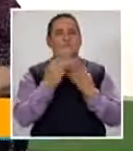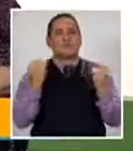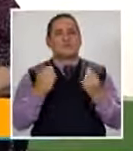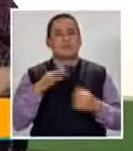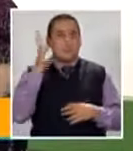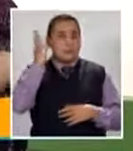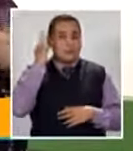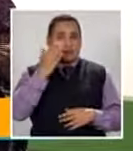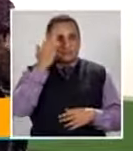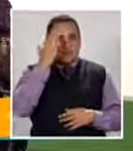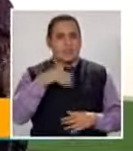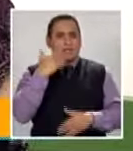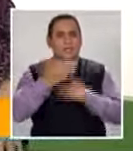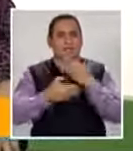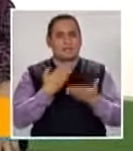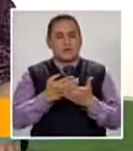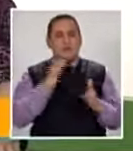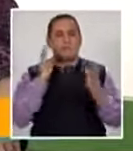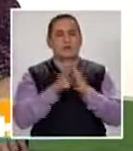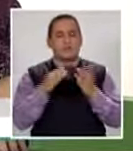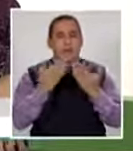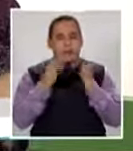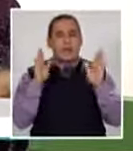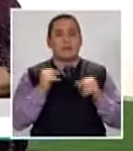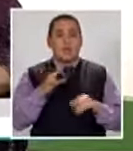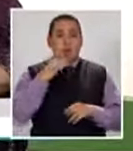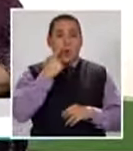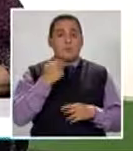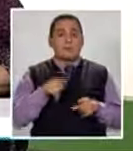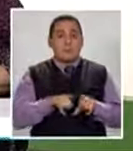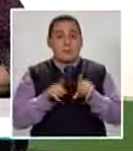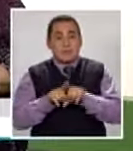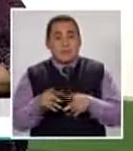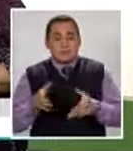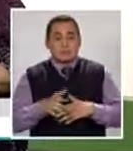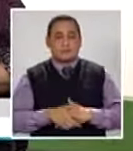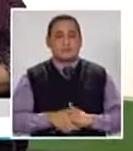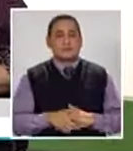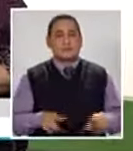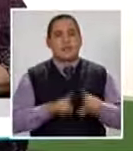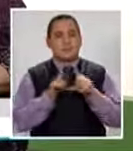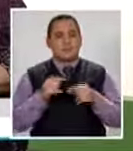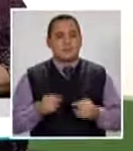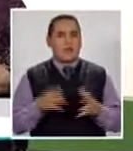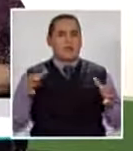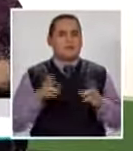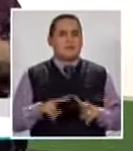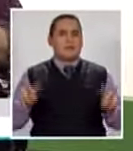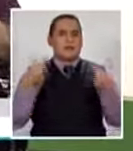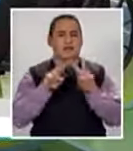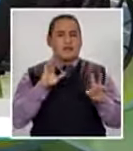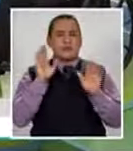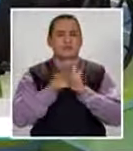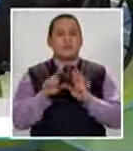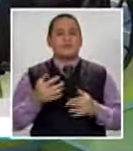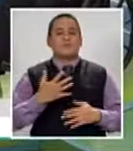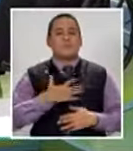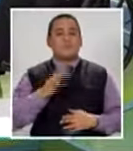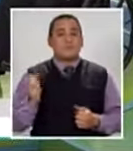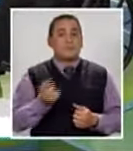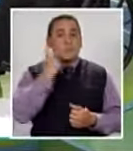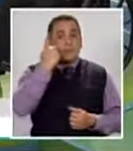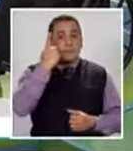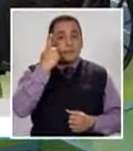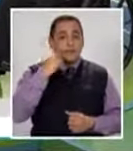Muchísimo acerca de la mujer Y me dice que más adelante De repente Habrá una campaña Con hombres también Claro La idea Los más destacados Pero esta vez Nos toca a nosotras primero Primero